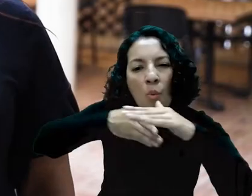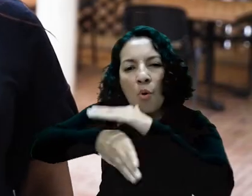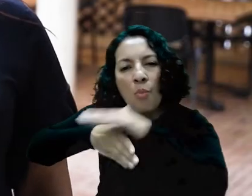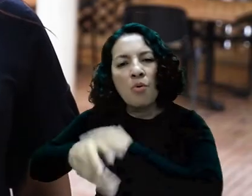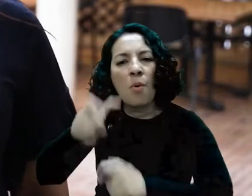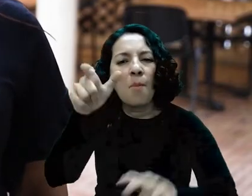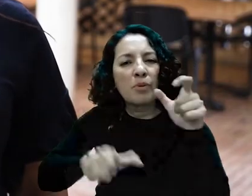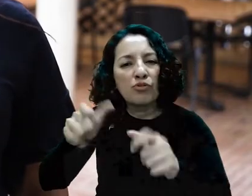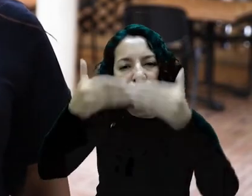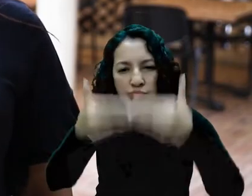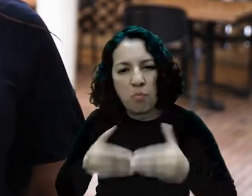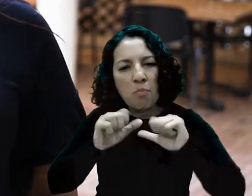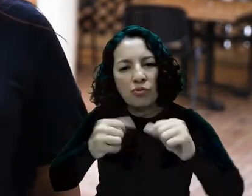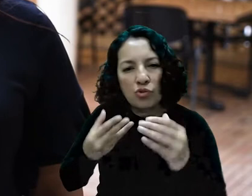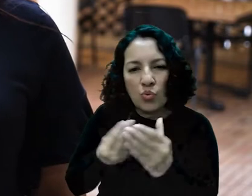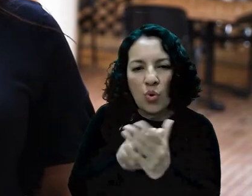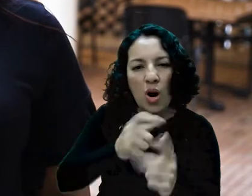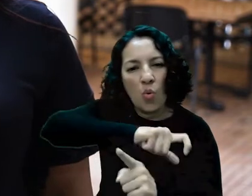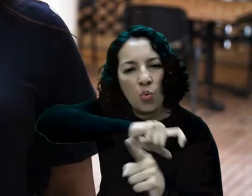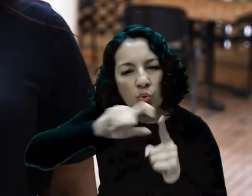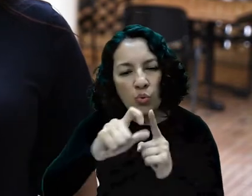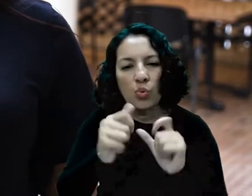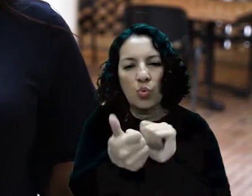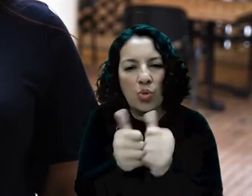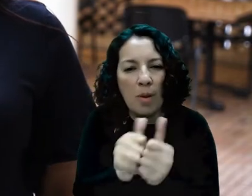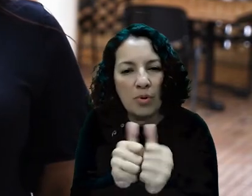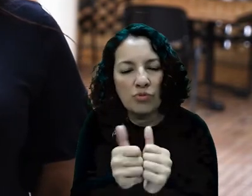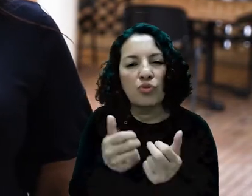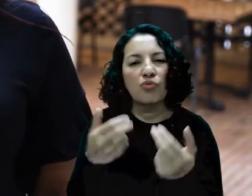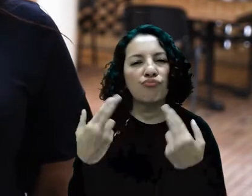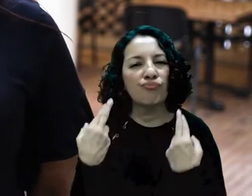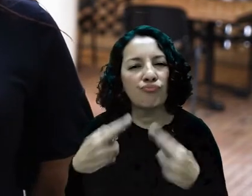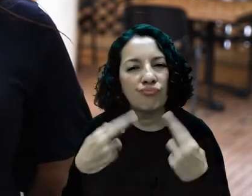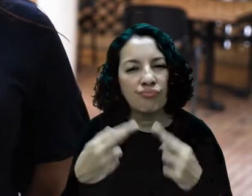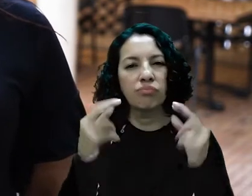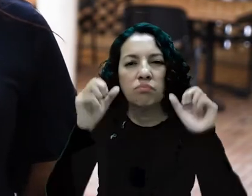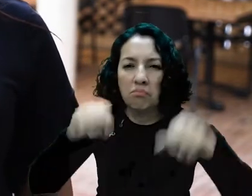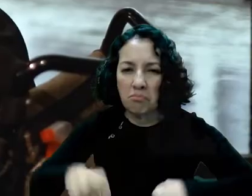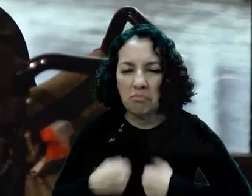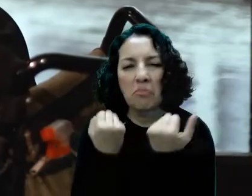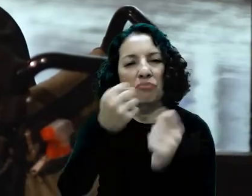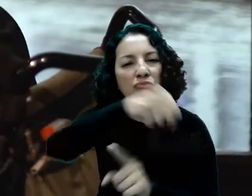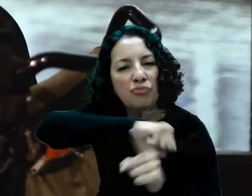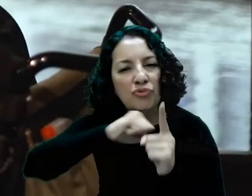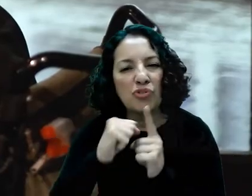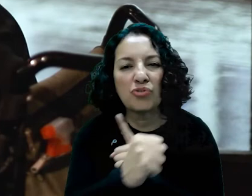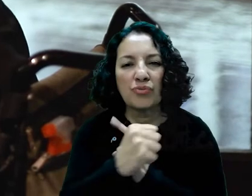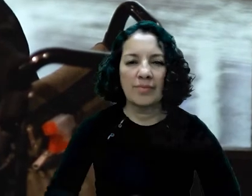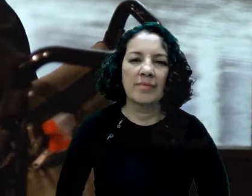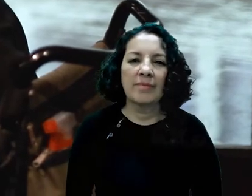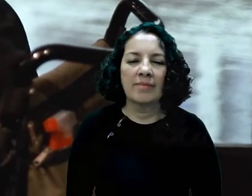discapacidad podemos incluirnos en lo cultural, en lo deportivo, en lo recreativo, en lo social.